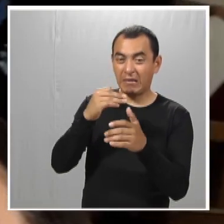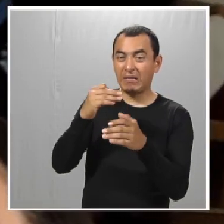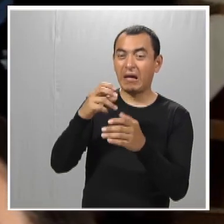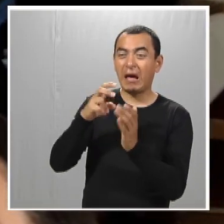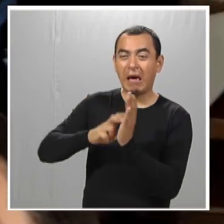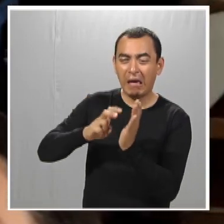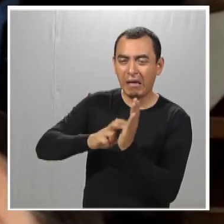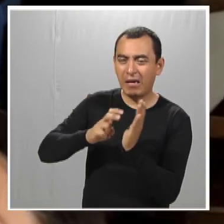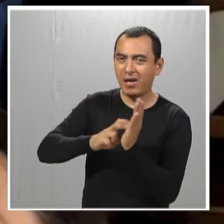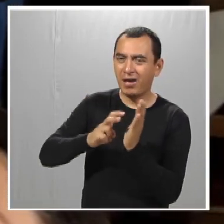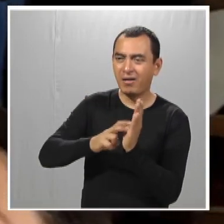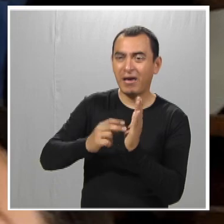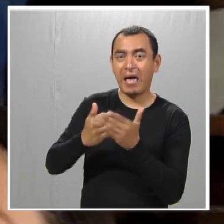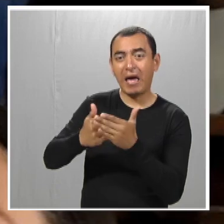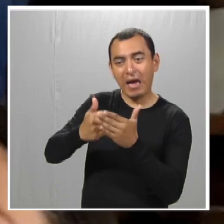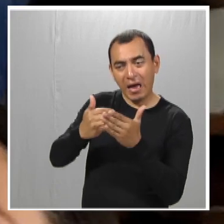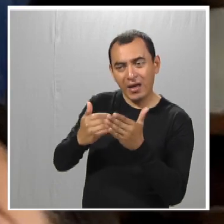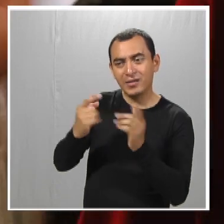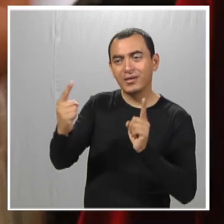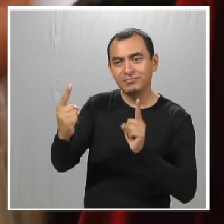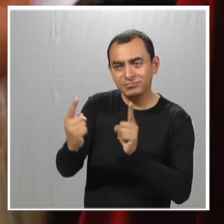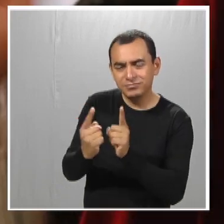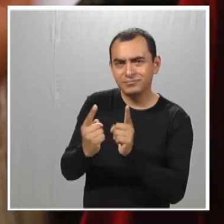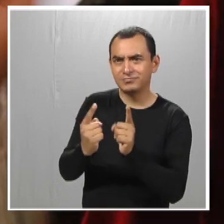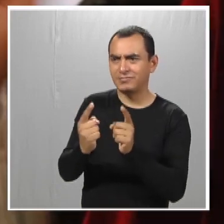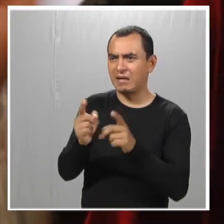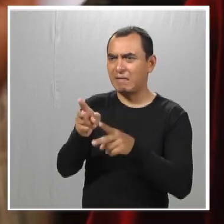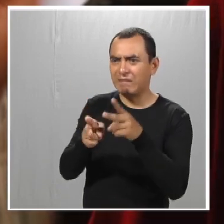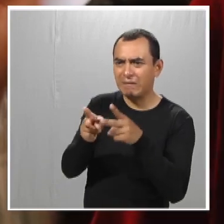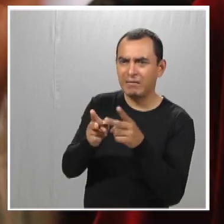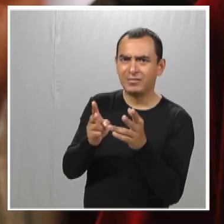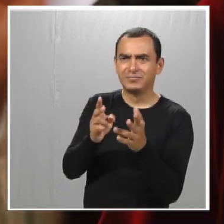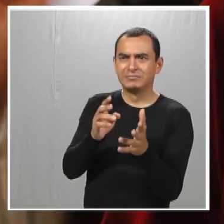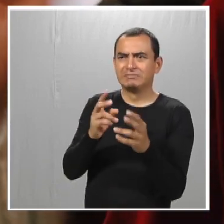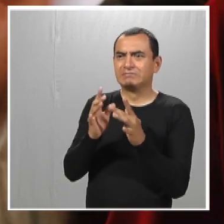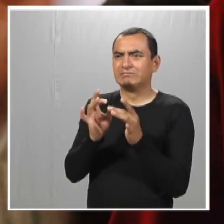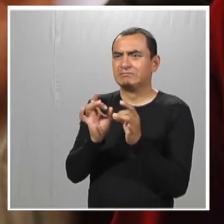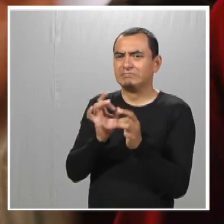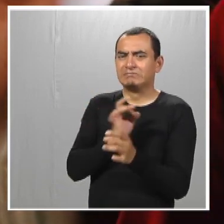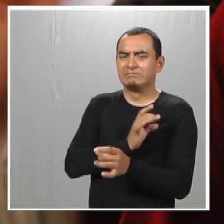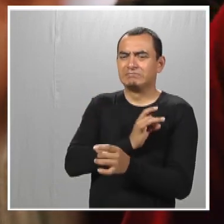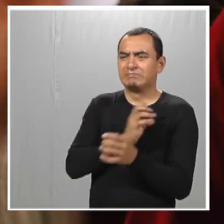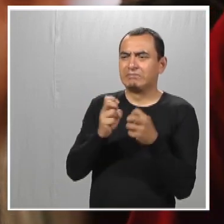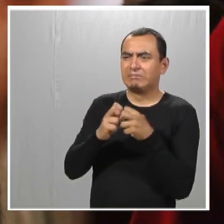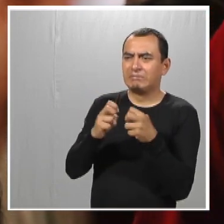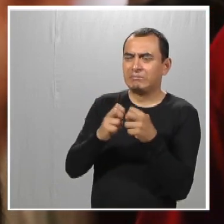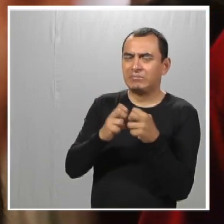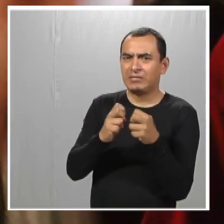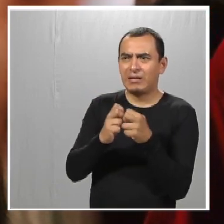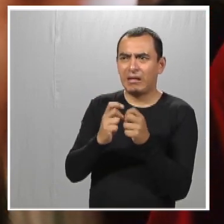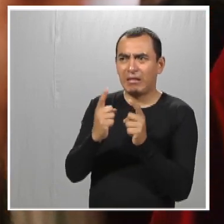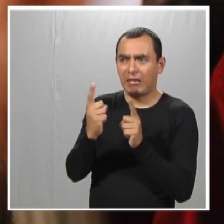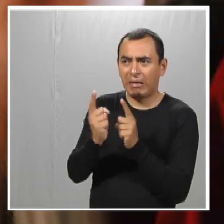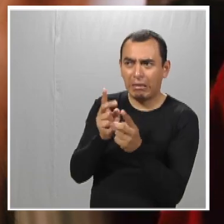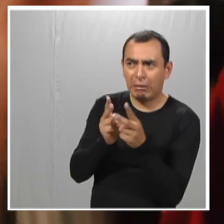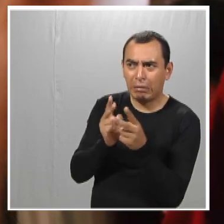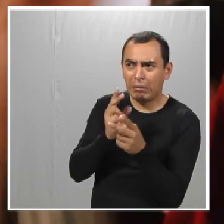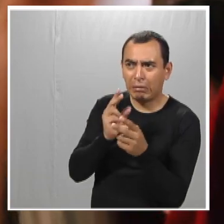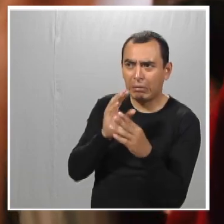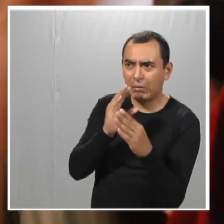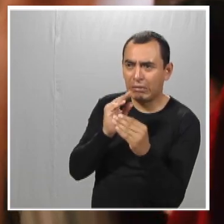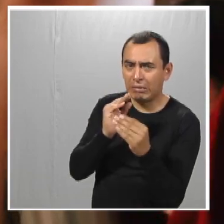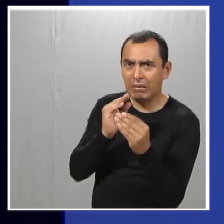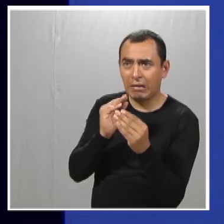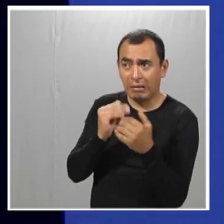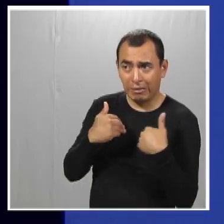antes de conocerlo. El todavía de cómo le voy a hablar, cómo me voy a acercar, entenderá. Creo que esa es la primera